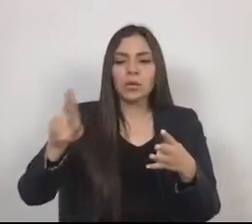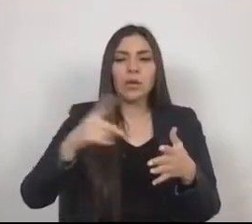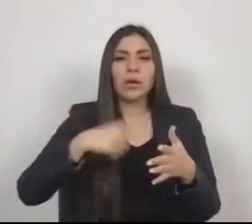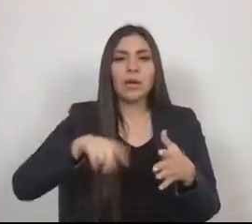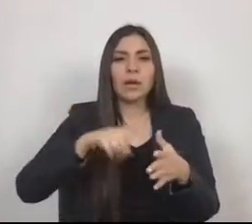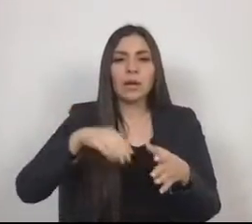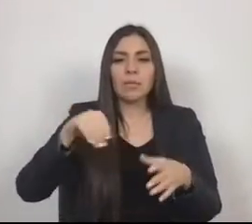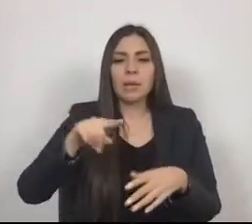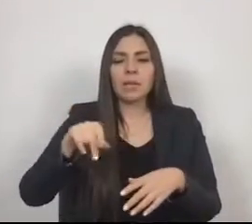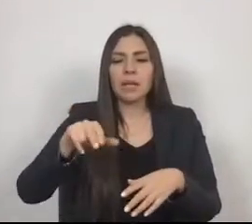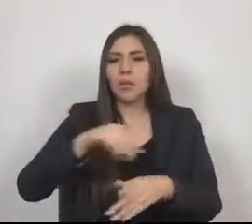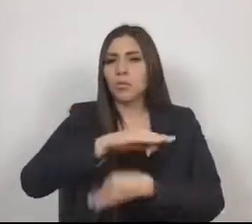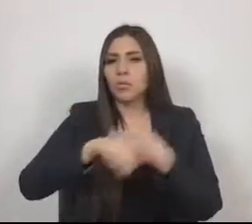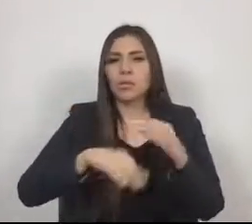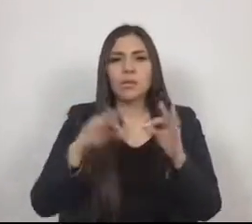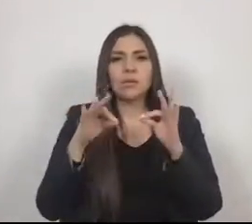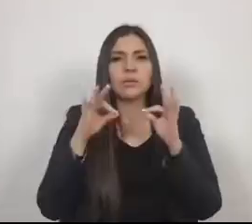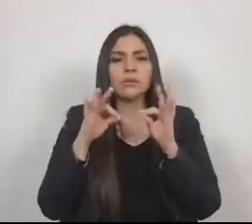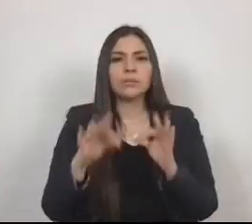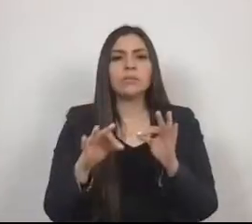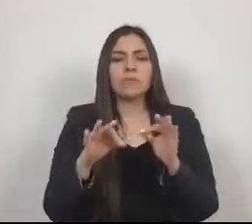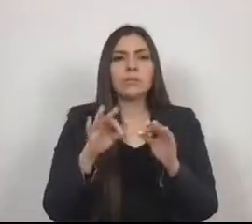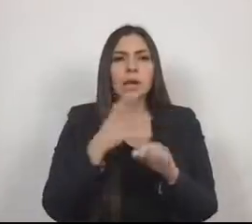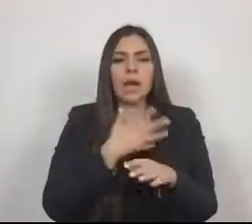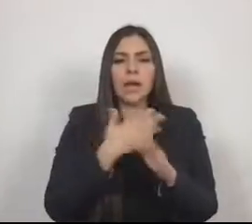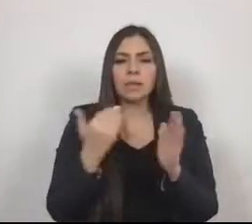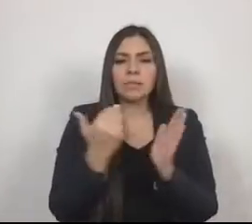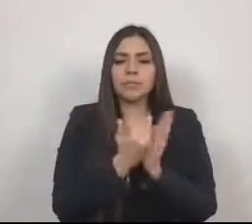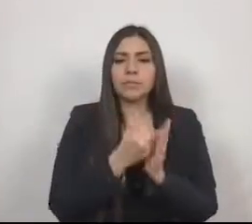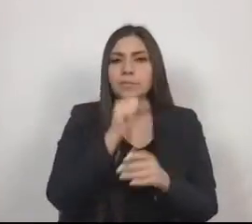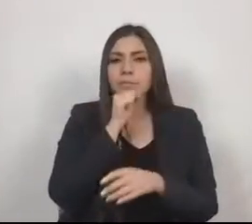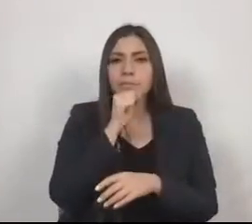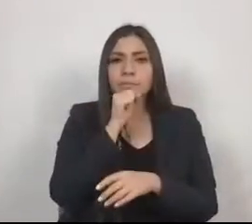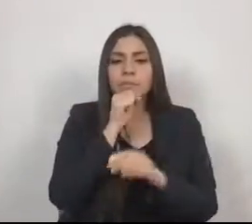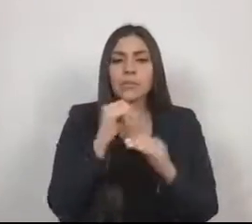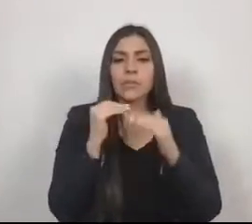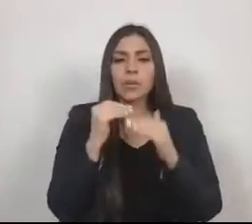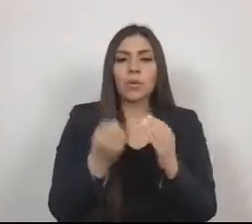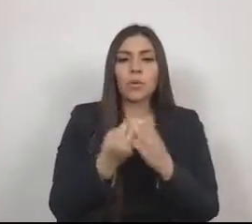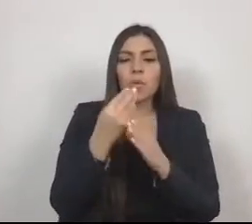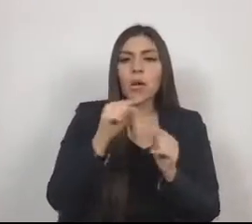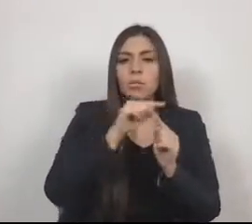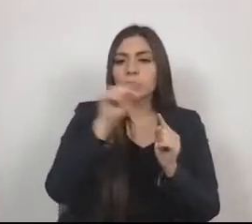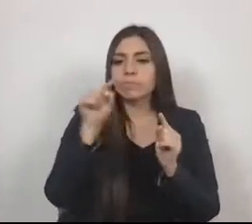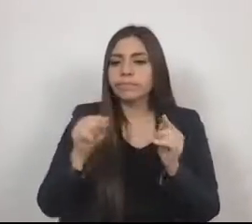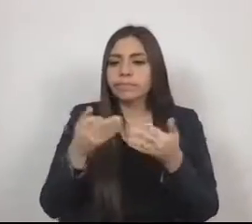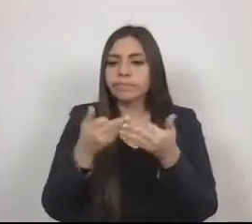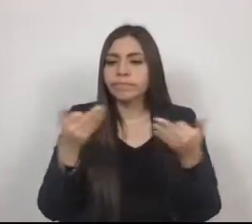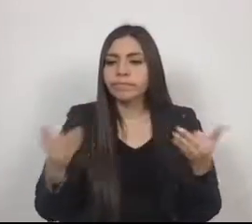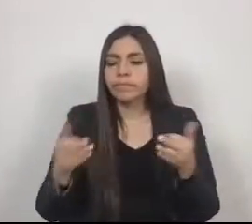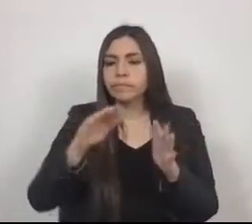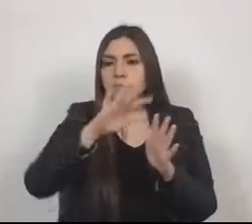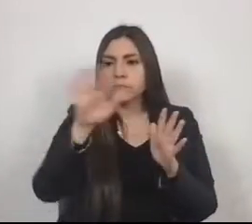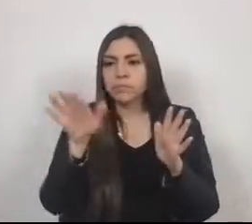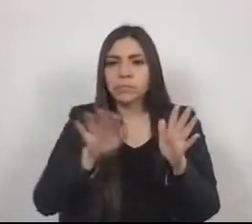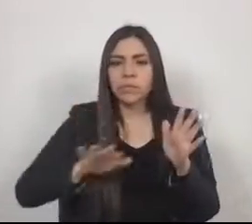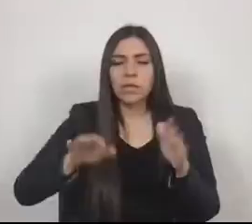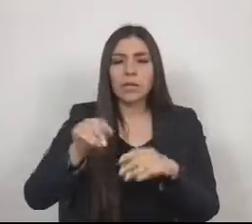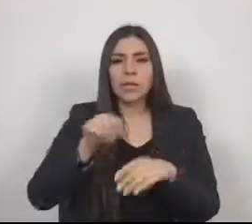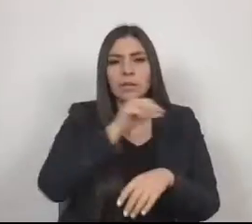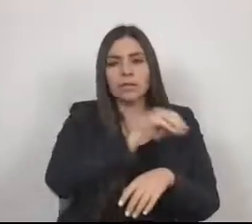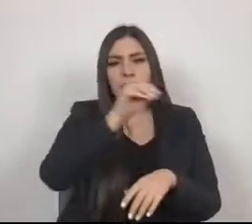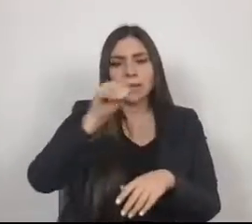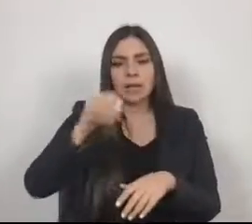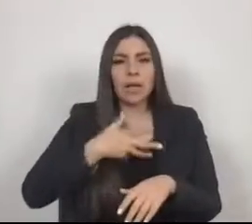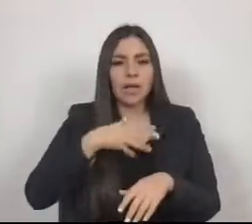y límites establecidos en la Ley Orgánica Municipal del Estado de México, generalmente por razones de distancia, el